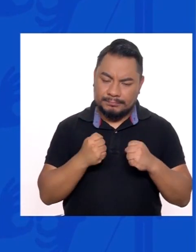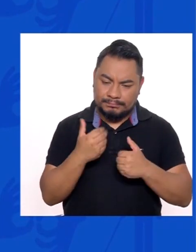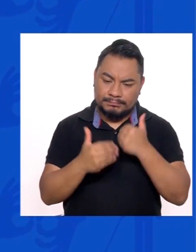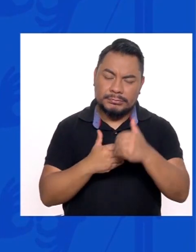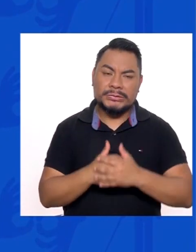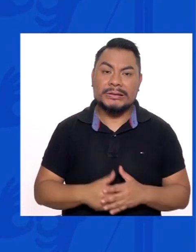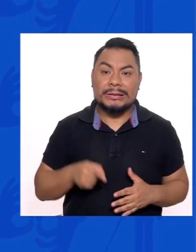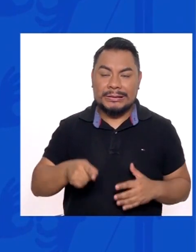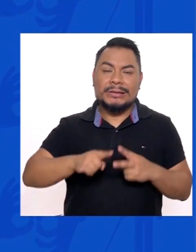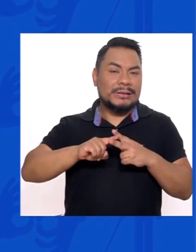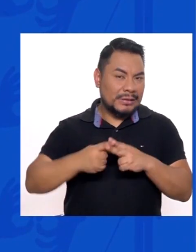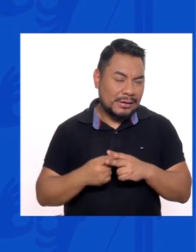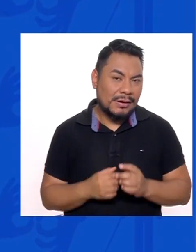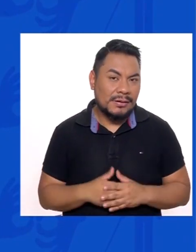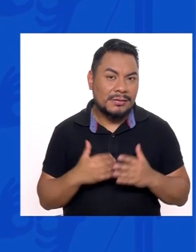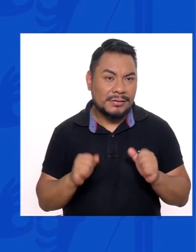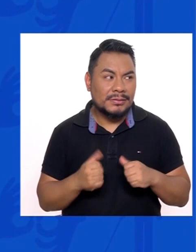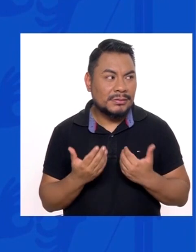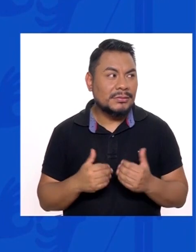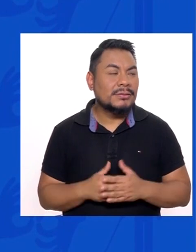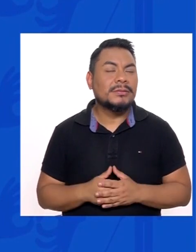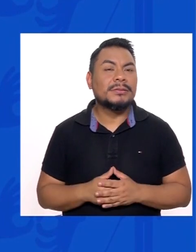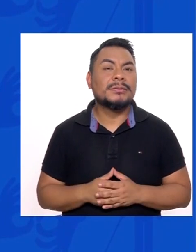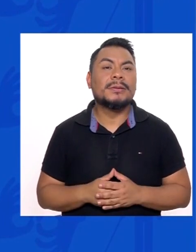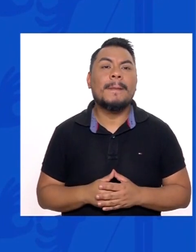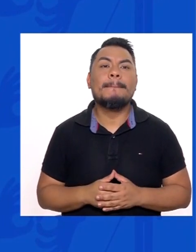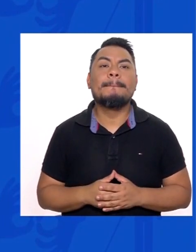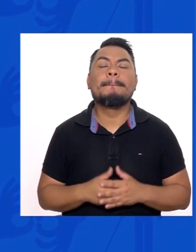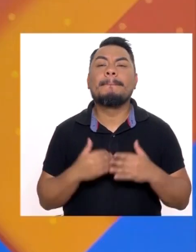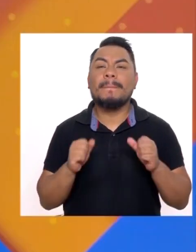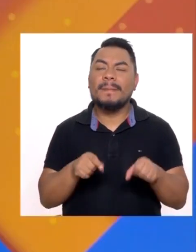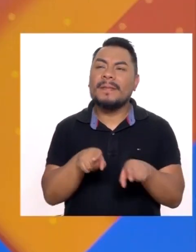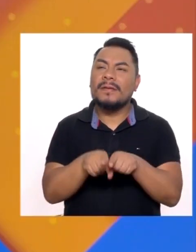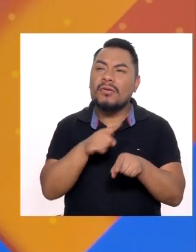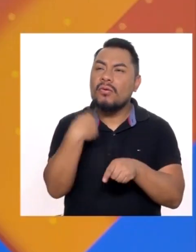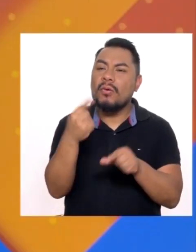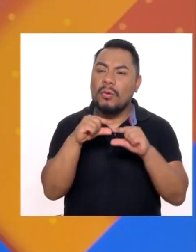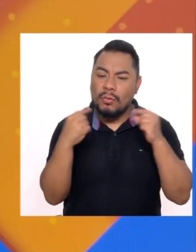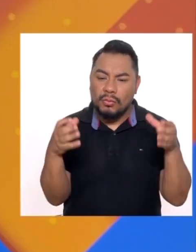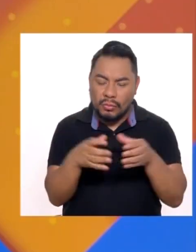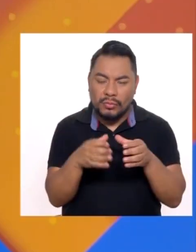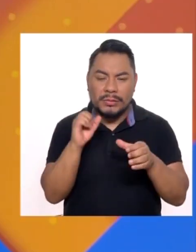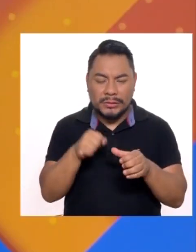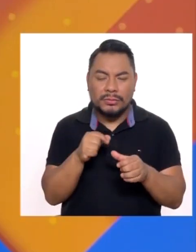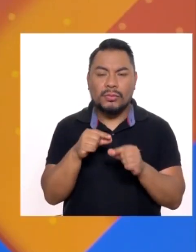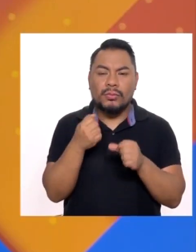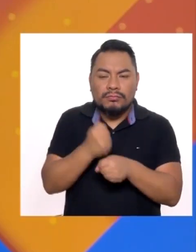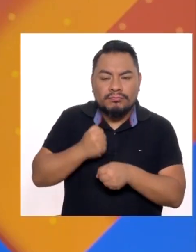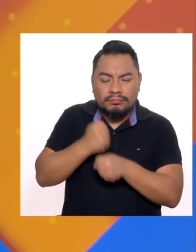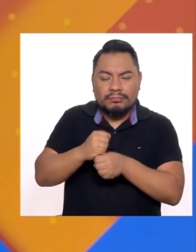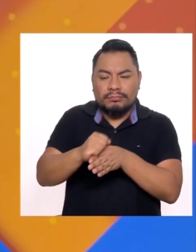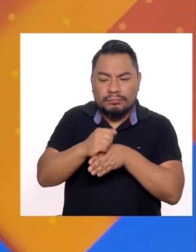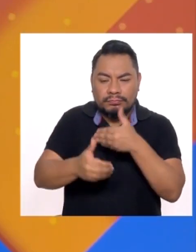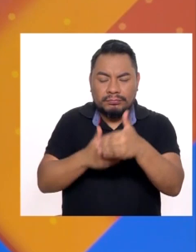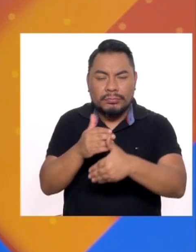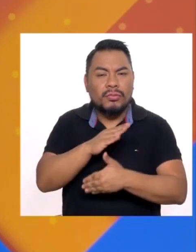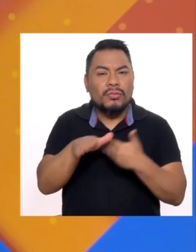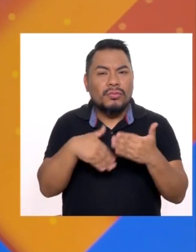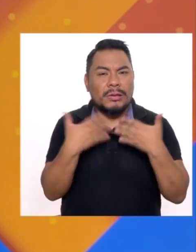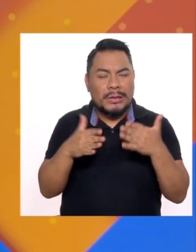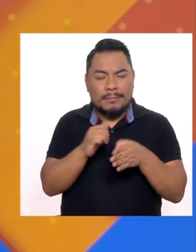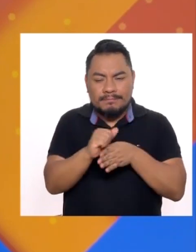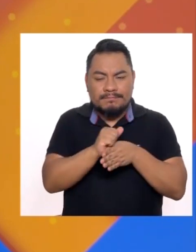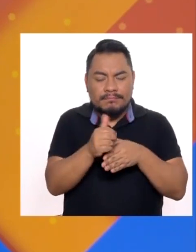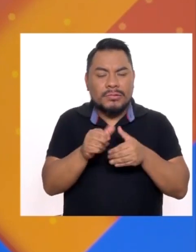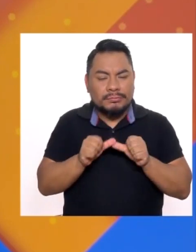que Ese fue el inicio De... Para mí De los buenos resultados Que ahora vengo obteniendo Así que, bueno Estamos